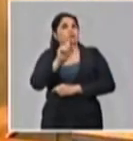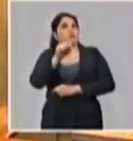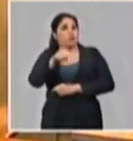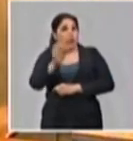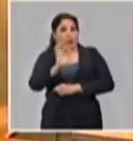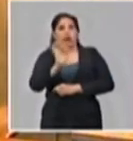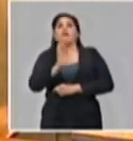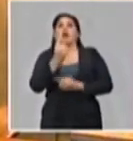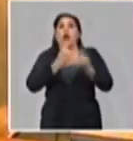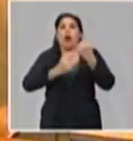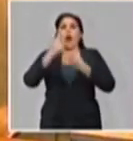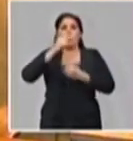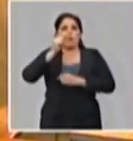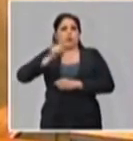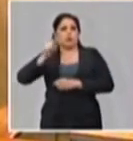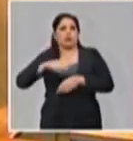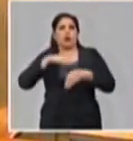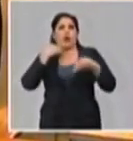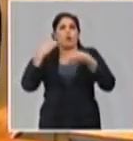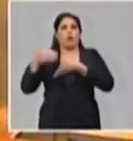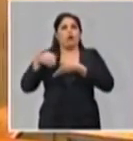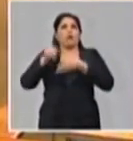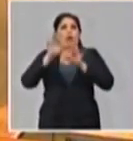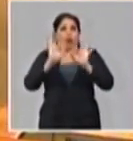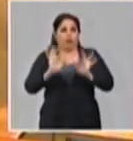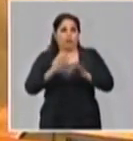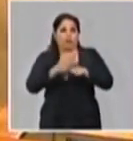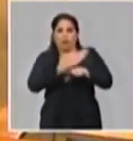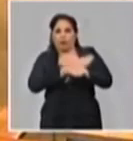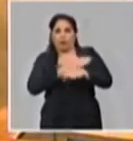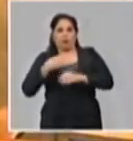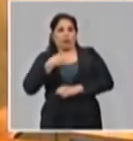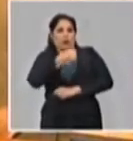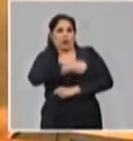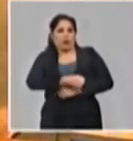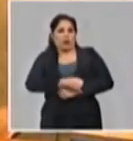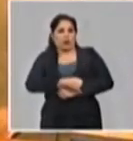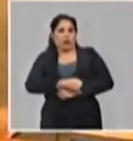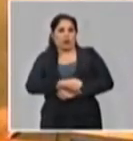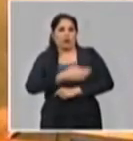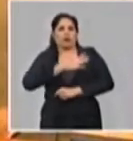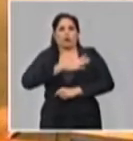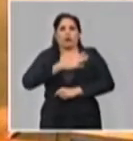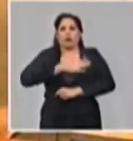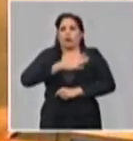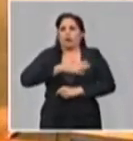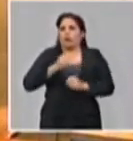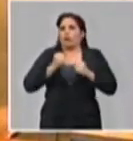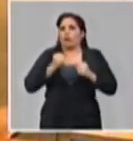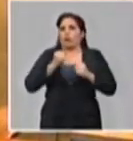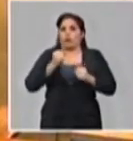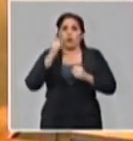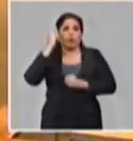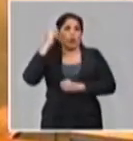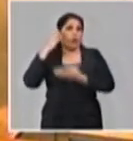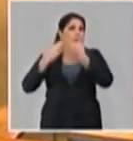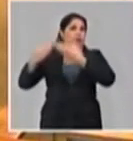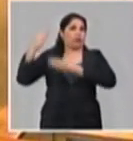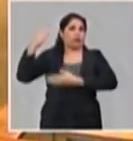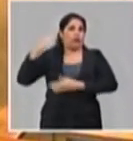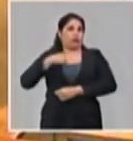todavía con algunos casos. Y también está el antecedente en China, el síndrome respiratorio seguro, que todos recordaremos